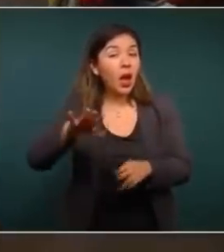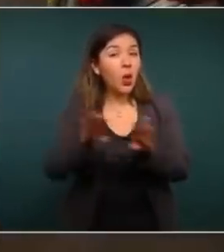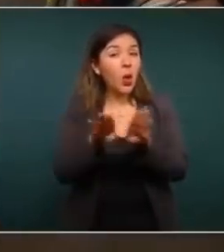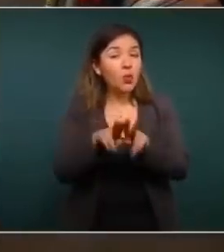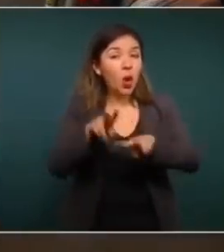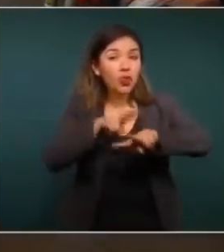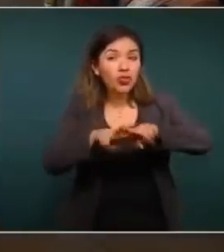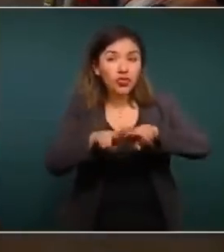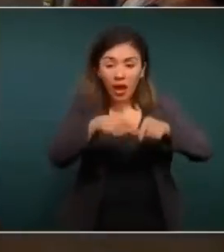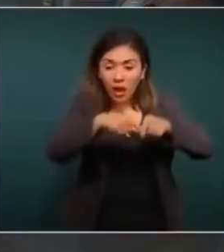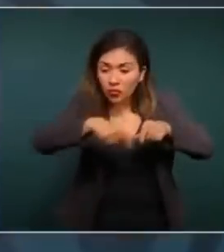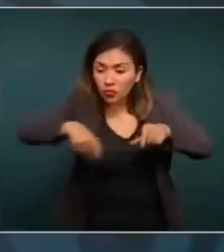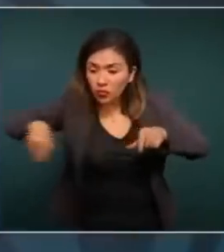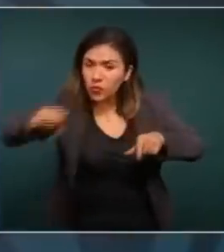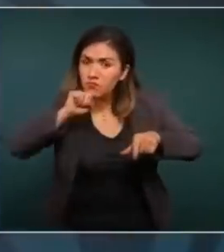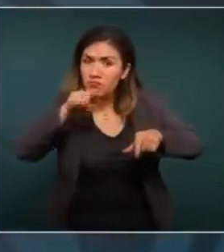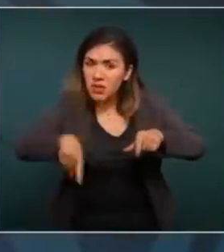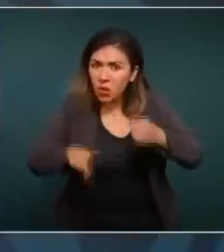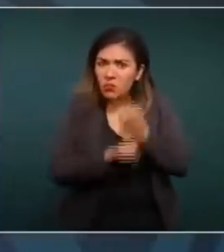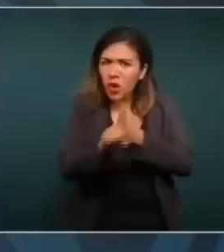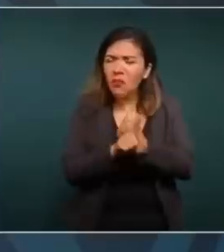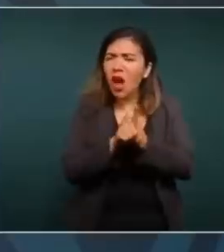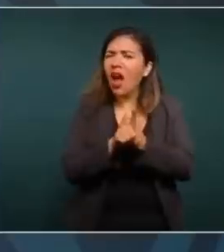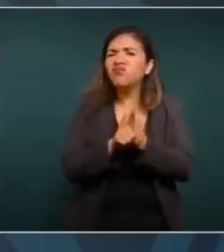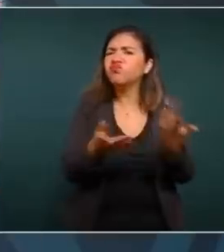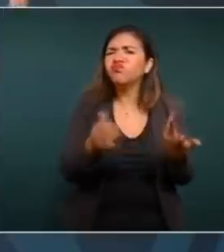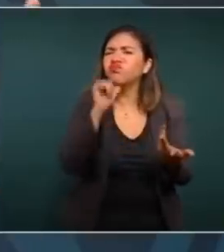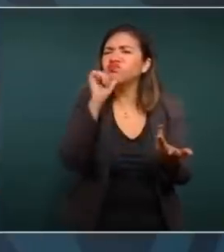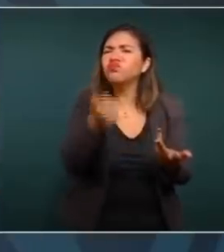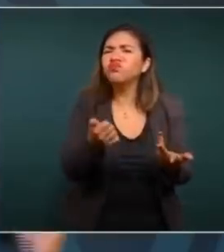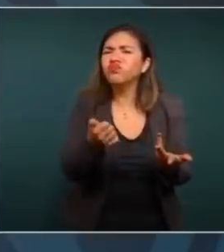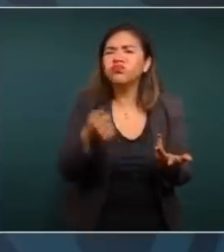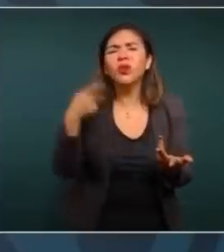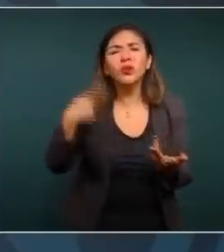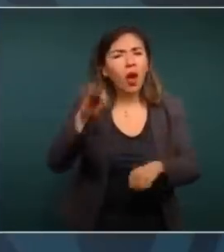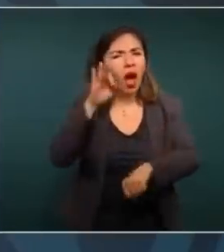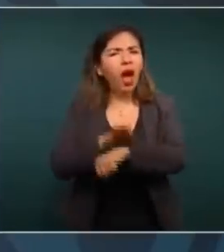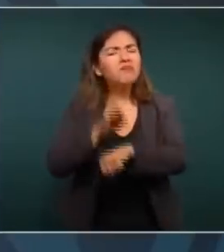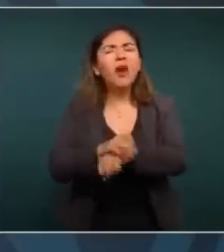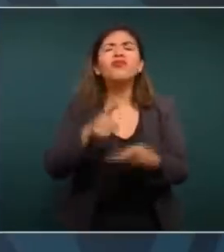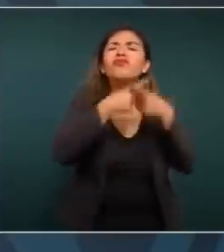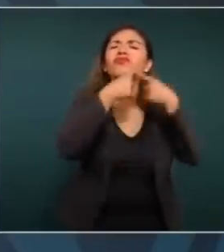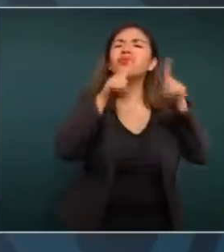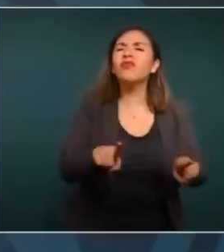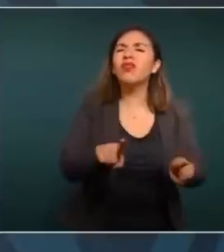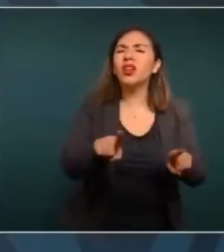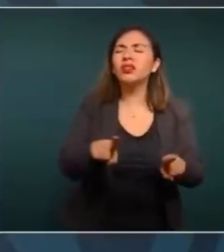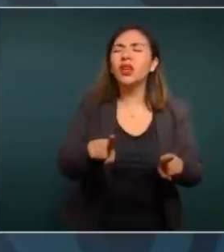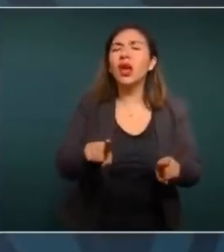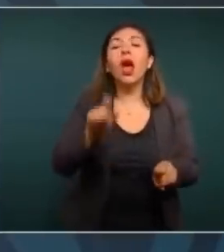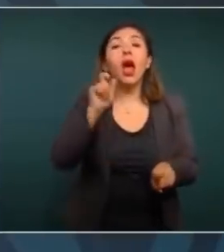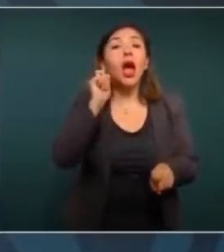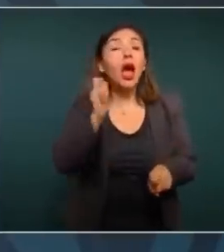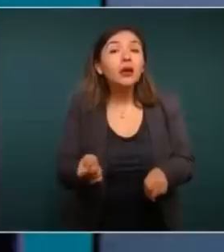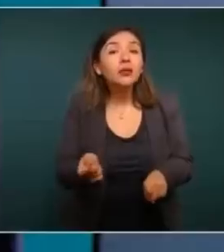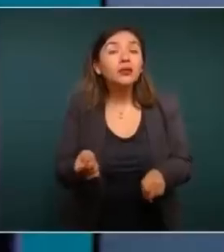el Tren Maya, la promoción del amparo. No son los